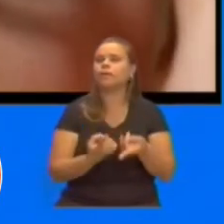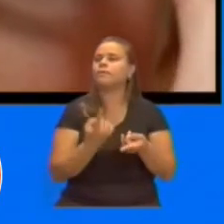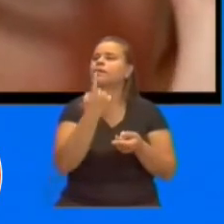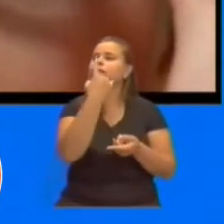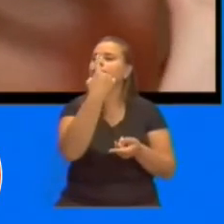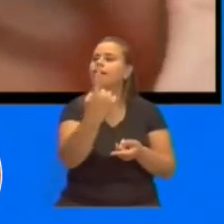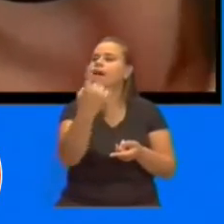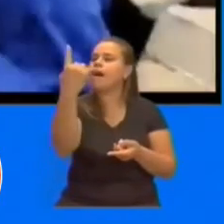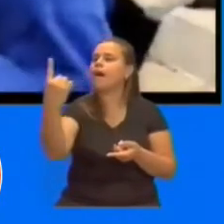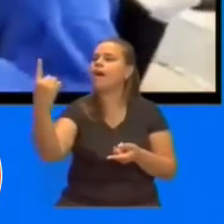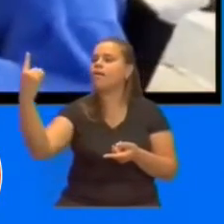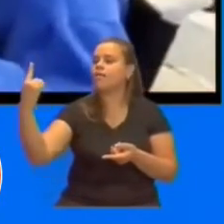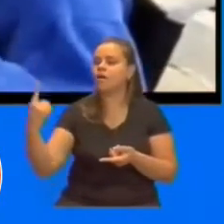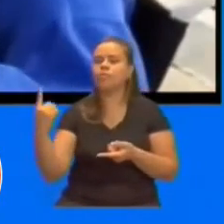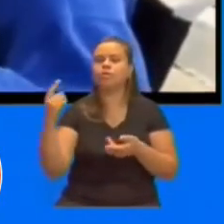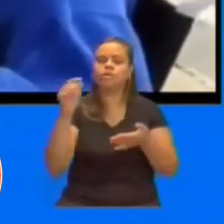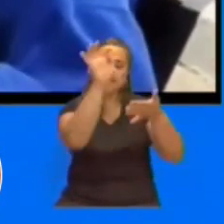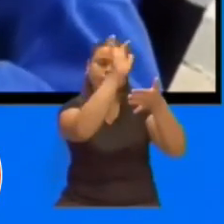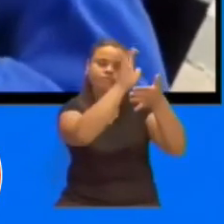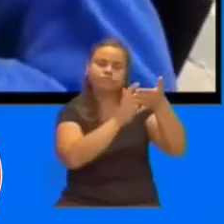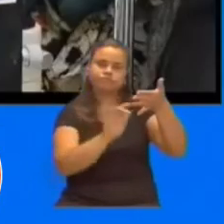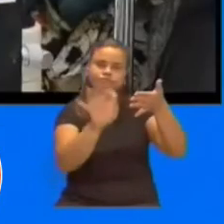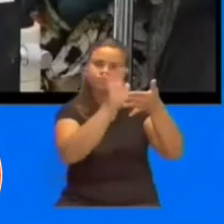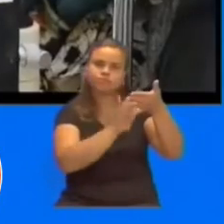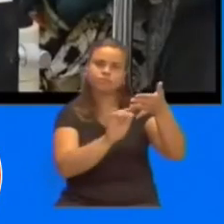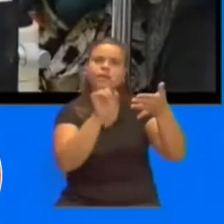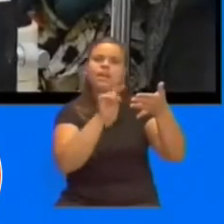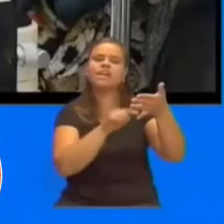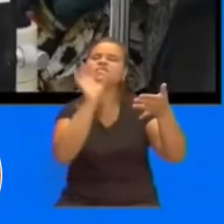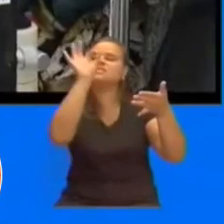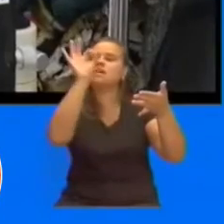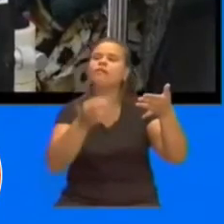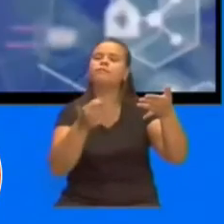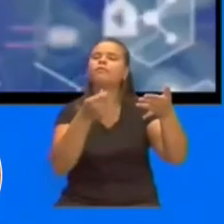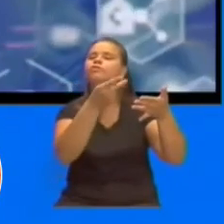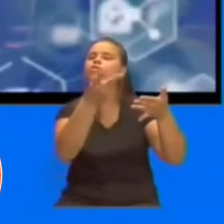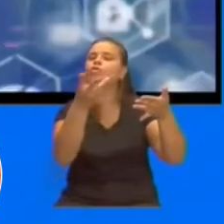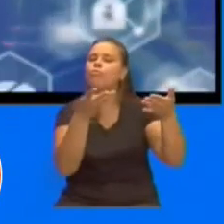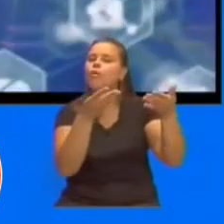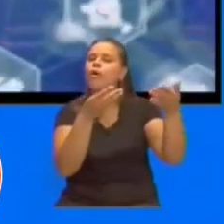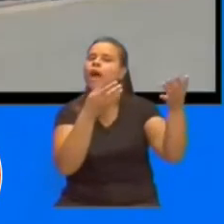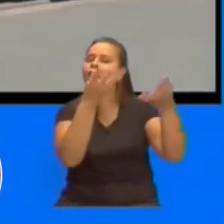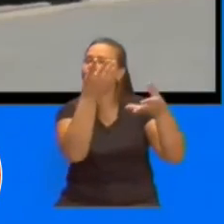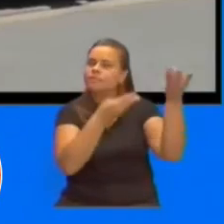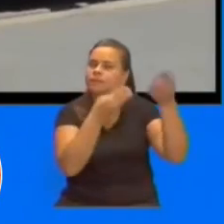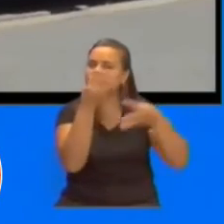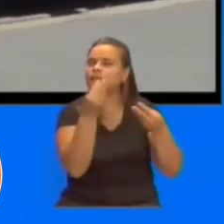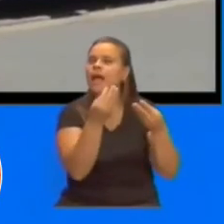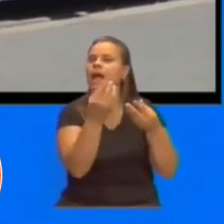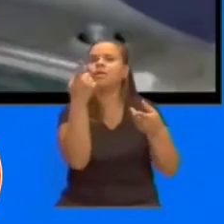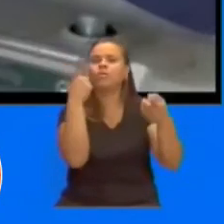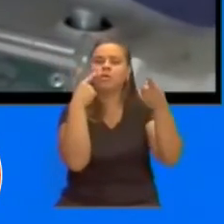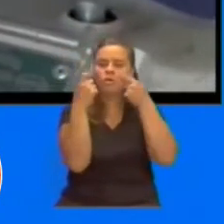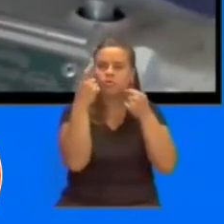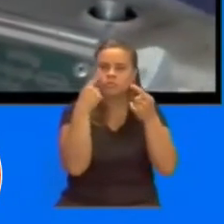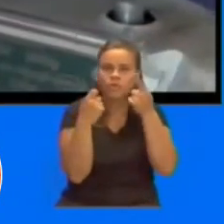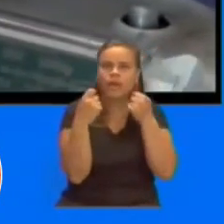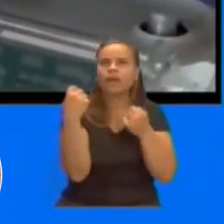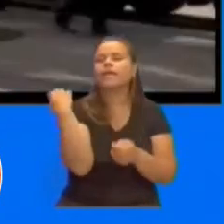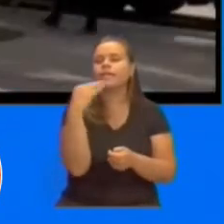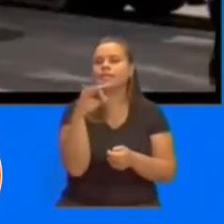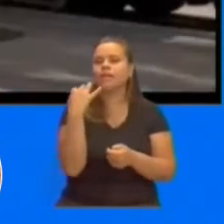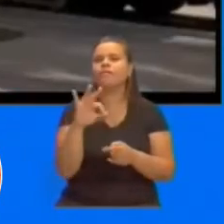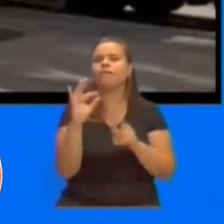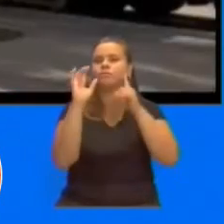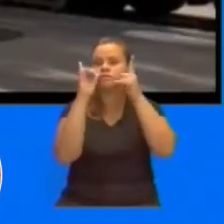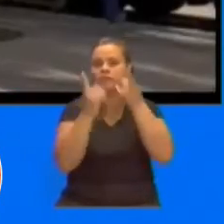con el objeto de saber exactamente cómo administrar el sistema. Porque cuando tenemos un mecanismo de administración del